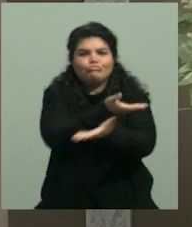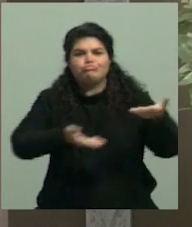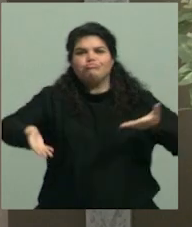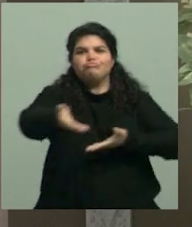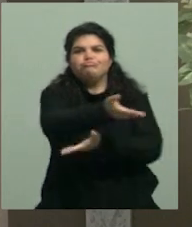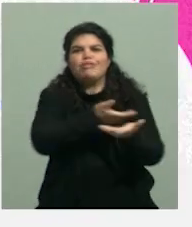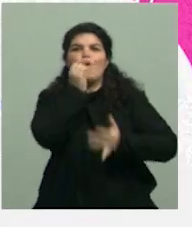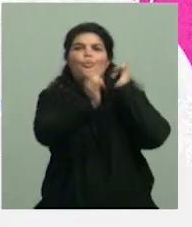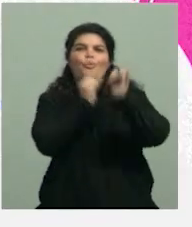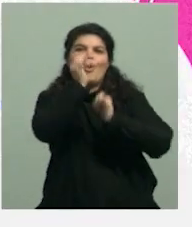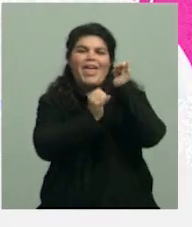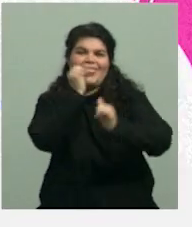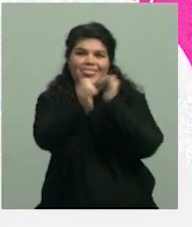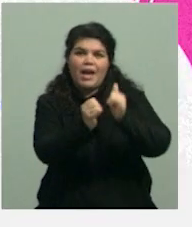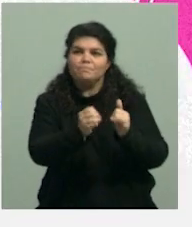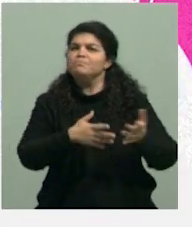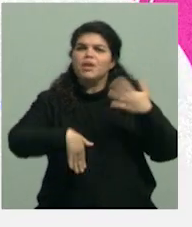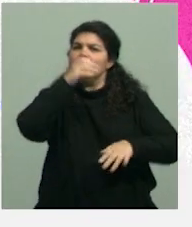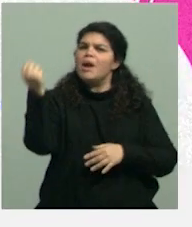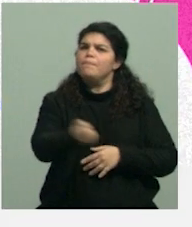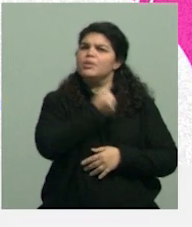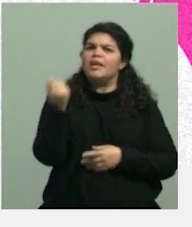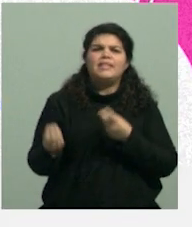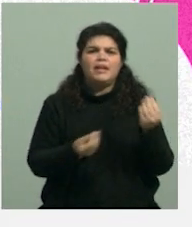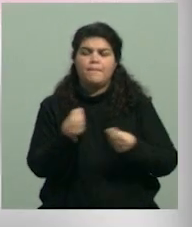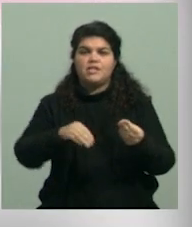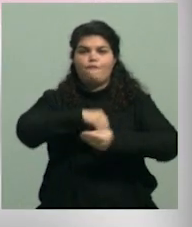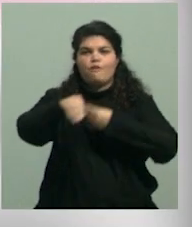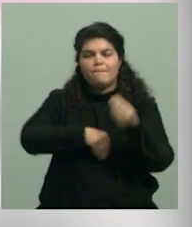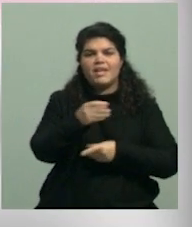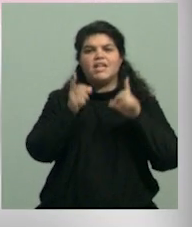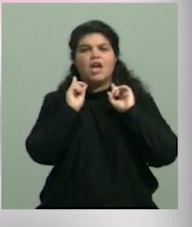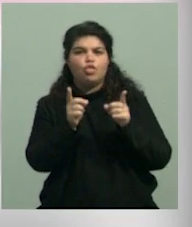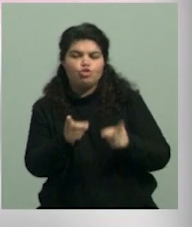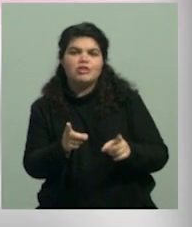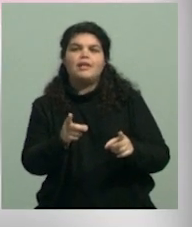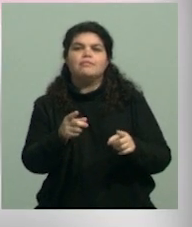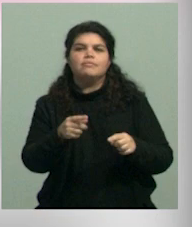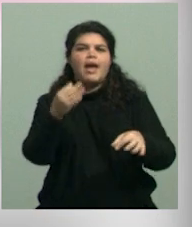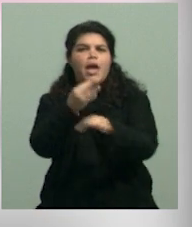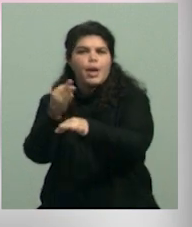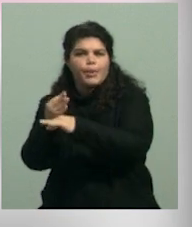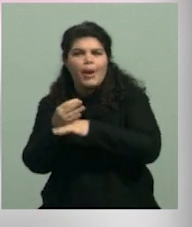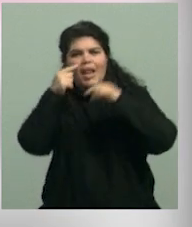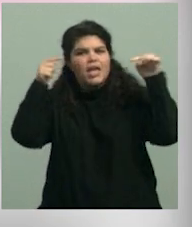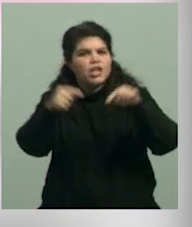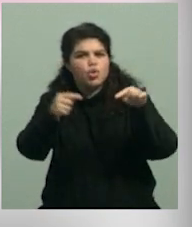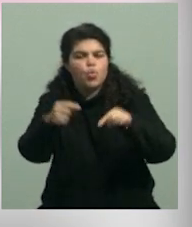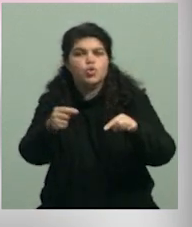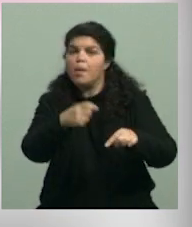la experiencia aparte también de la participación de las familias, de los docentes, de las instituciones, es sumamente enriquecedora.